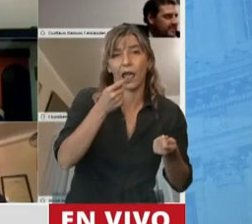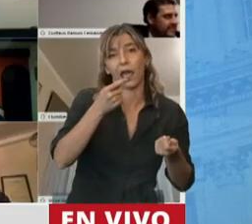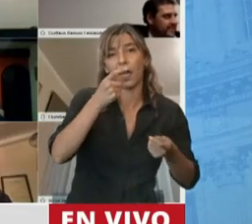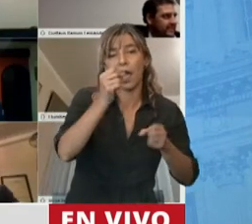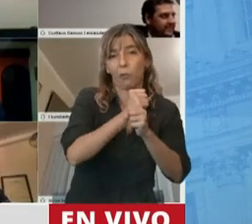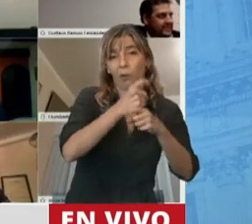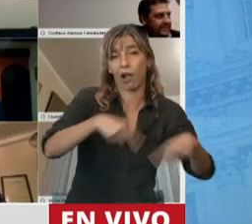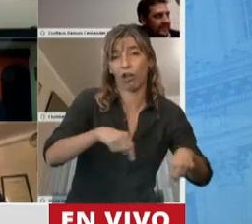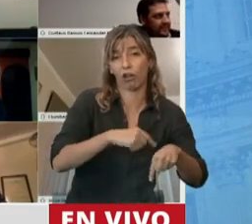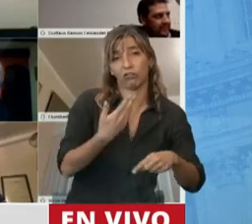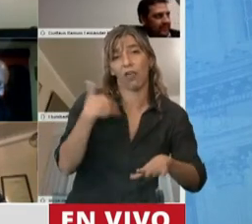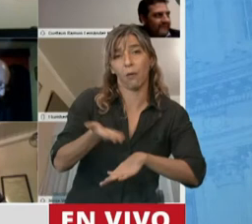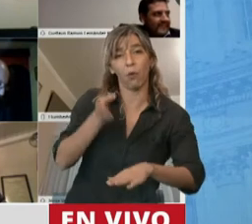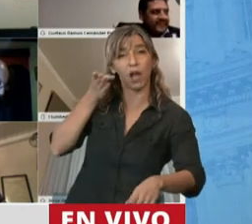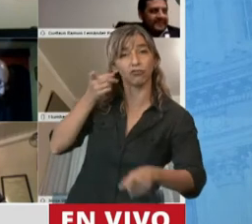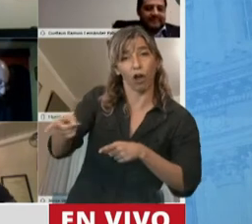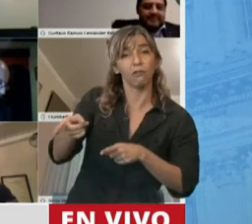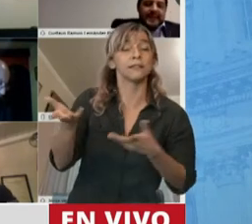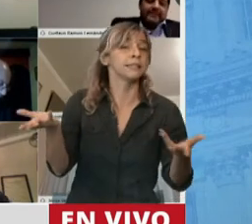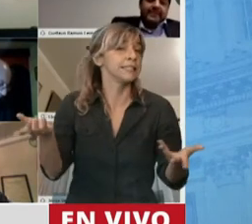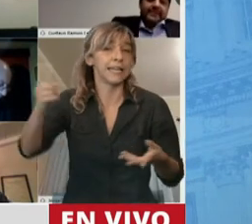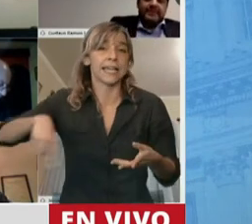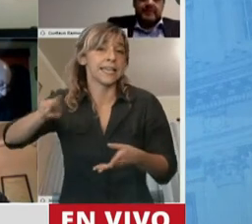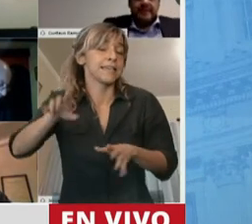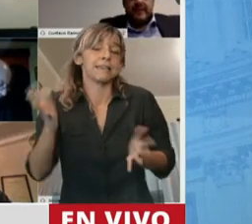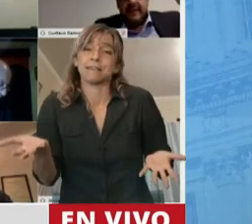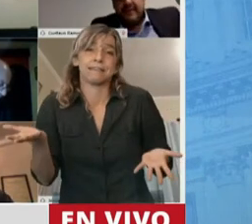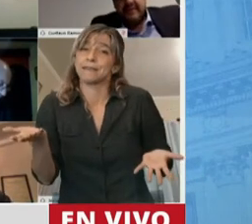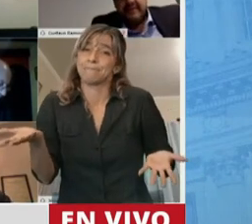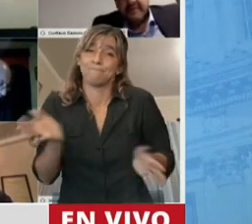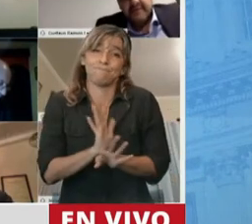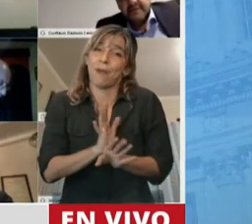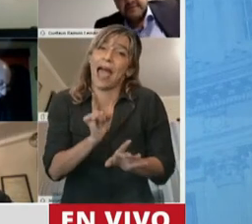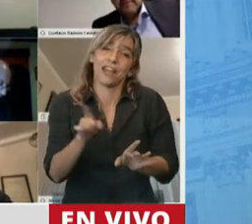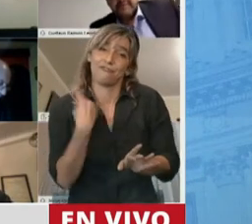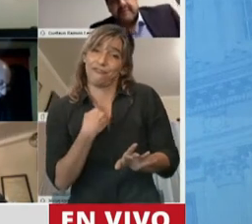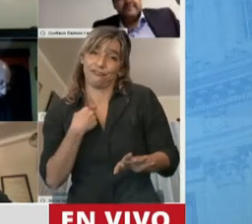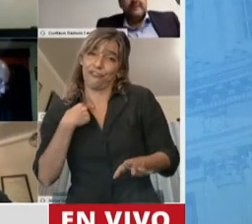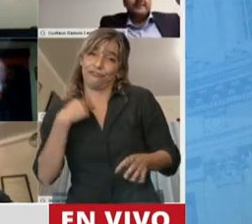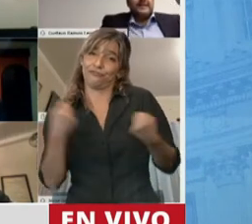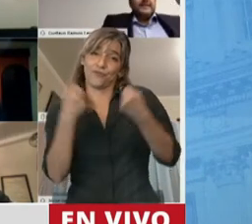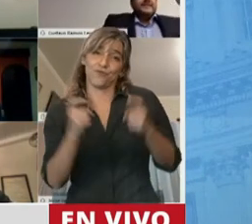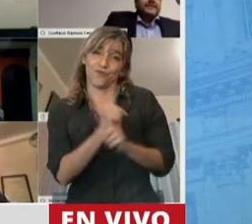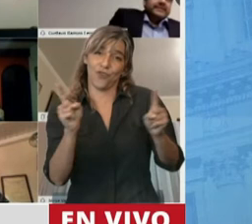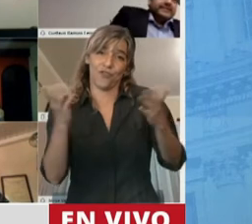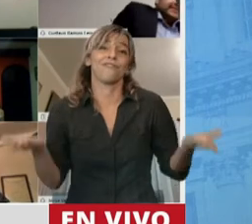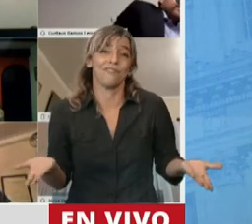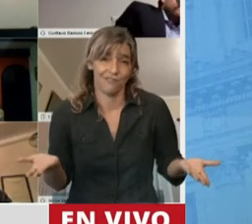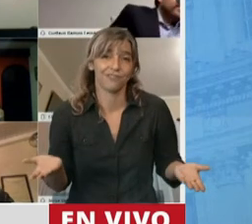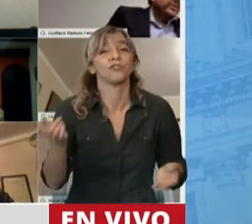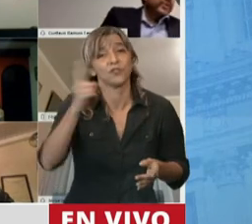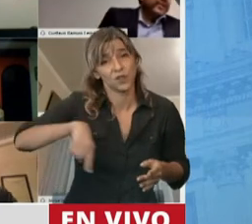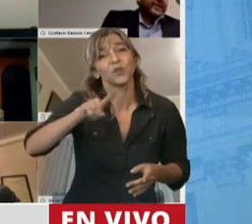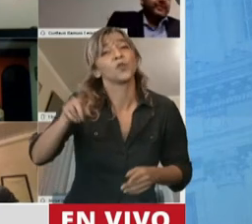Ahí nos van a encontrar al lado de la gente, tocando bocina en las calles, y si no nos dejan, búsquennos en las redes